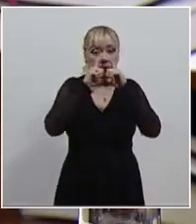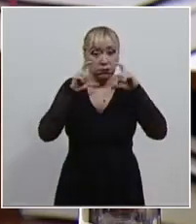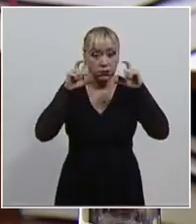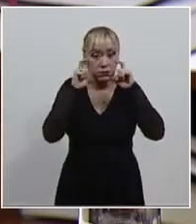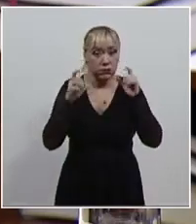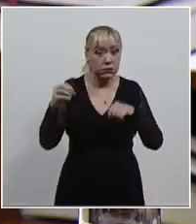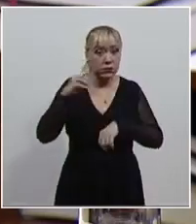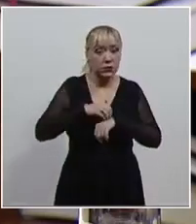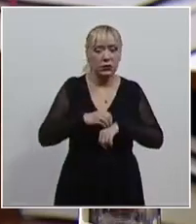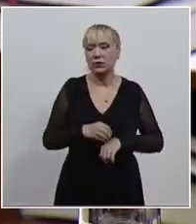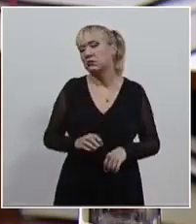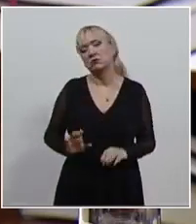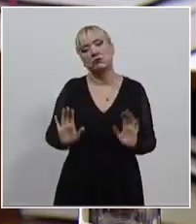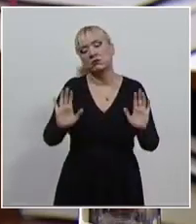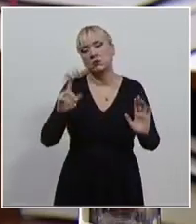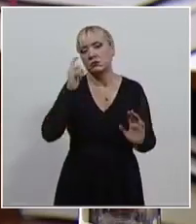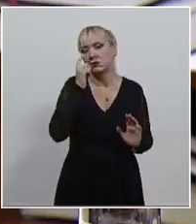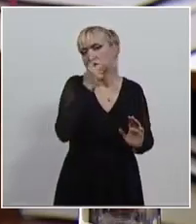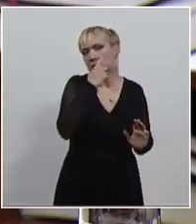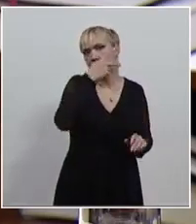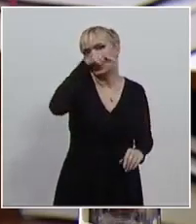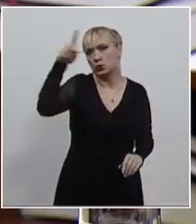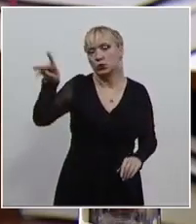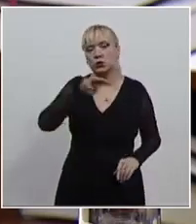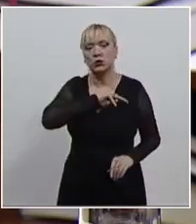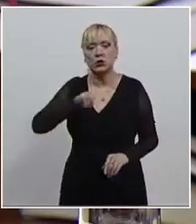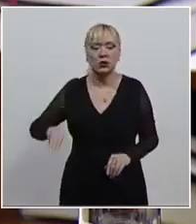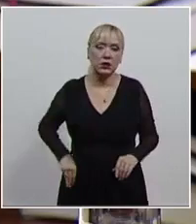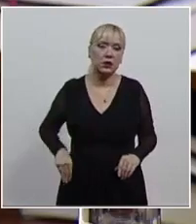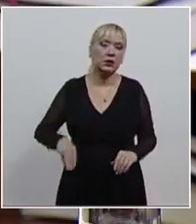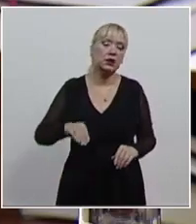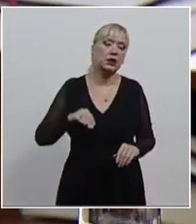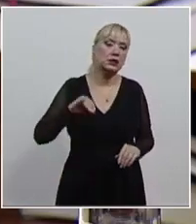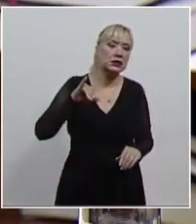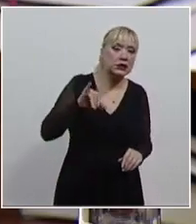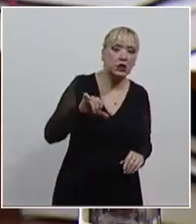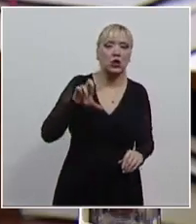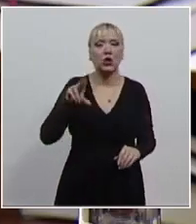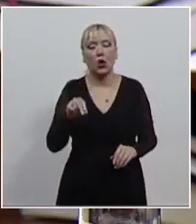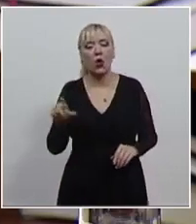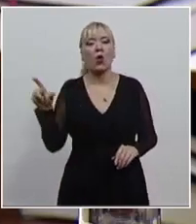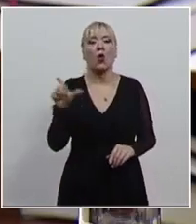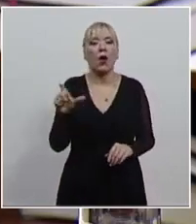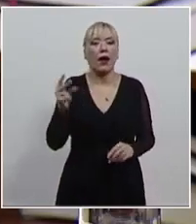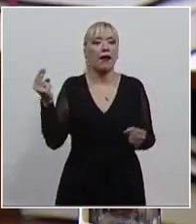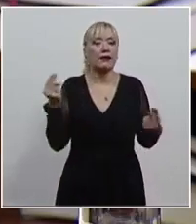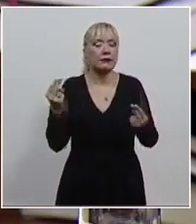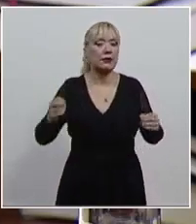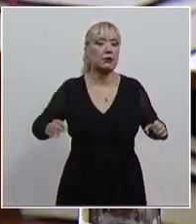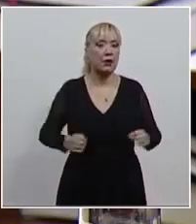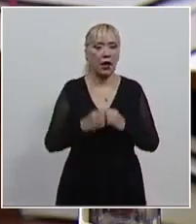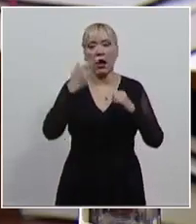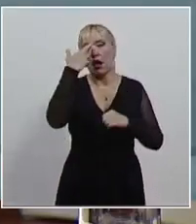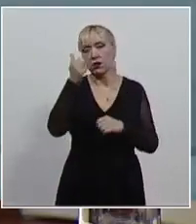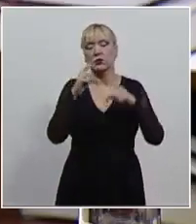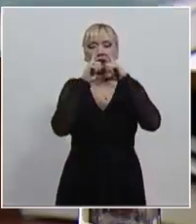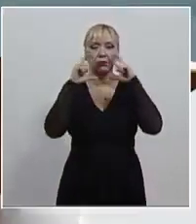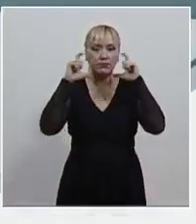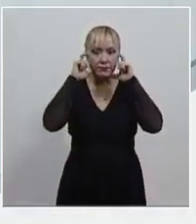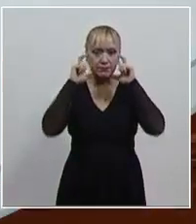a la apreciación de la autoridad municipal determinar en qué casos y cuándo se requiere portar dicho cubrebocas.